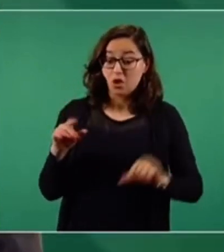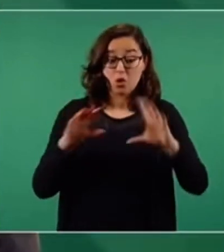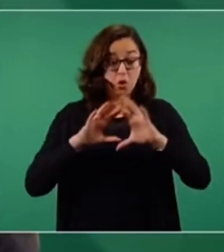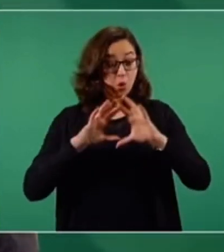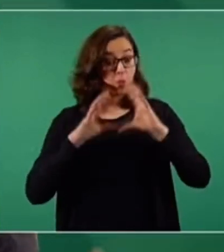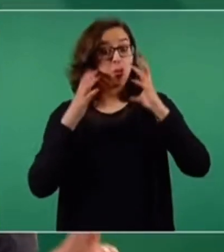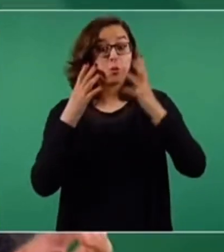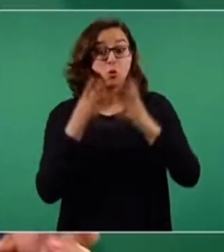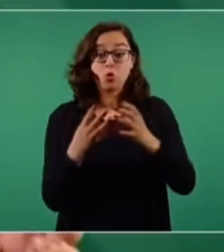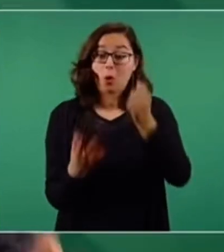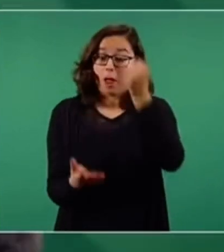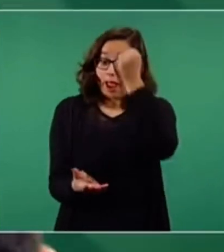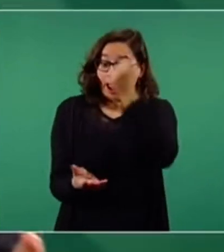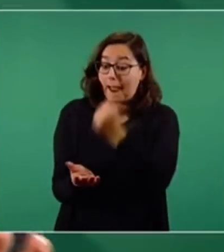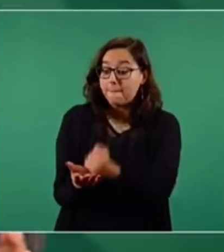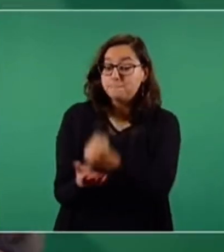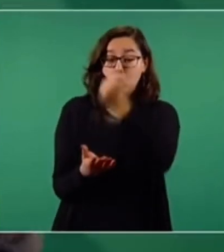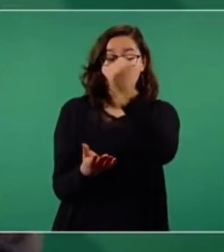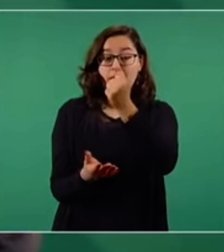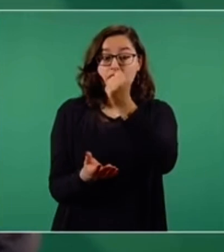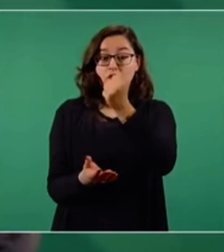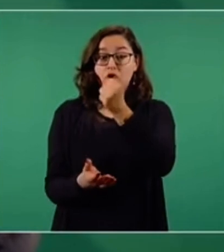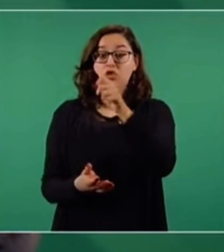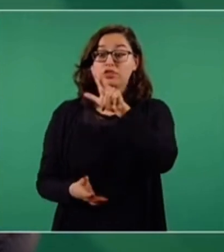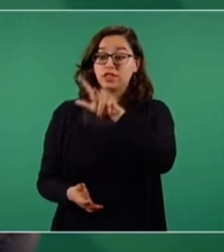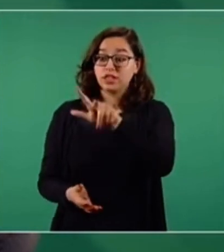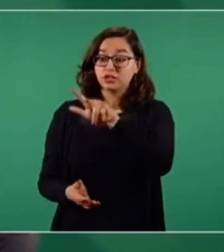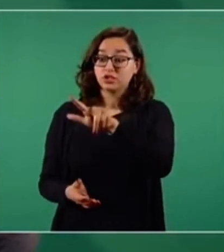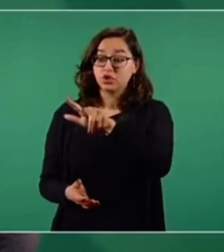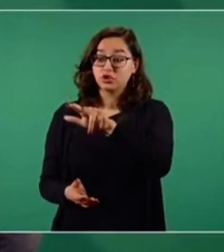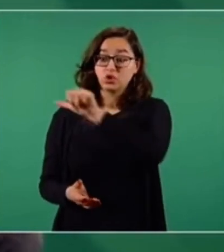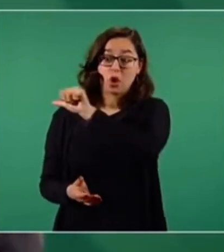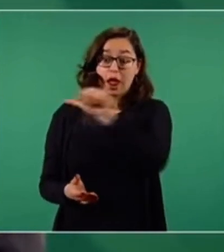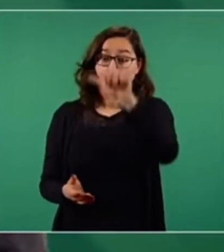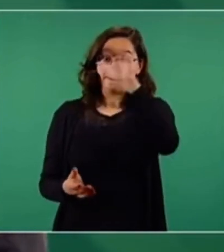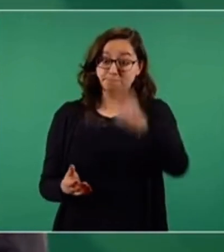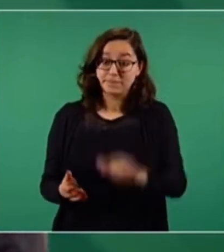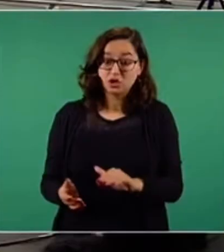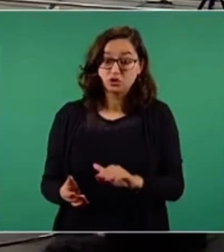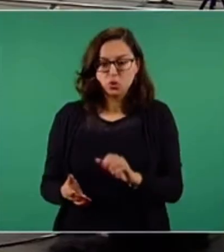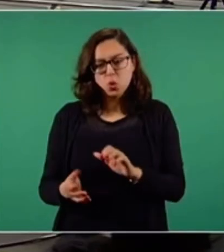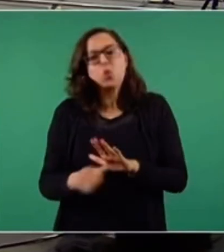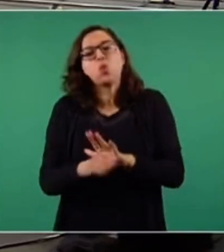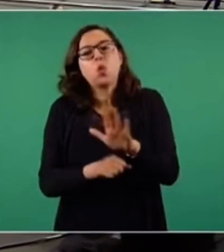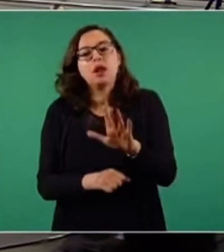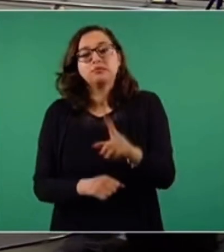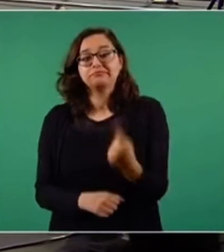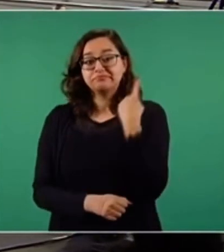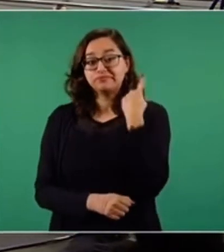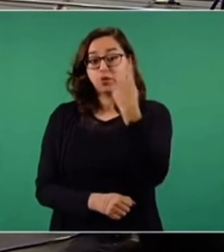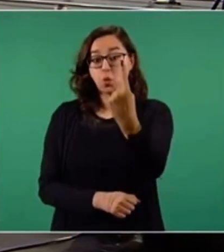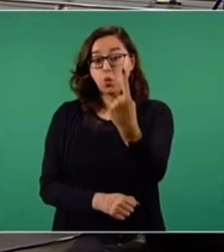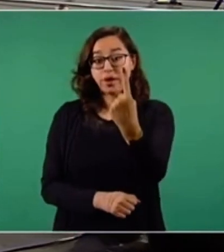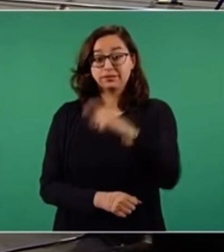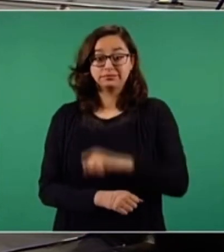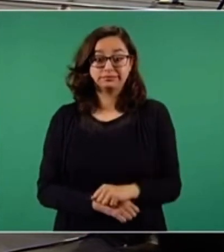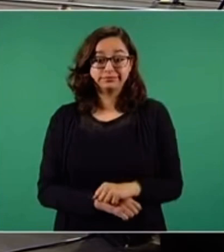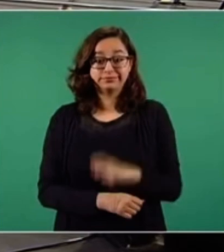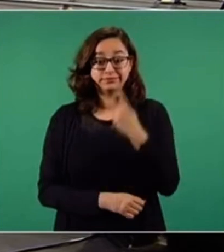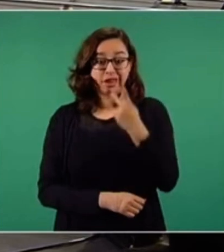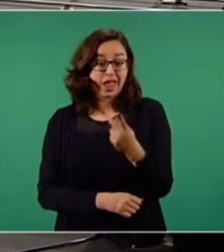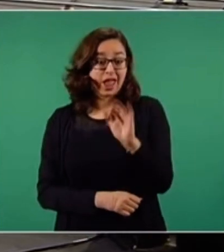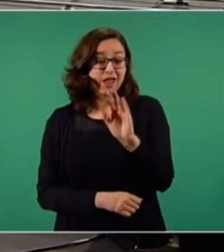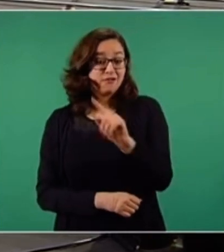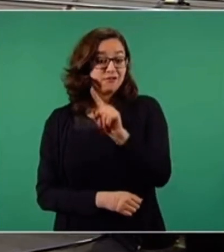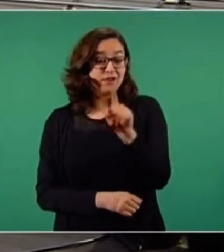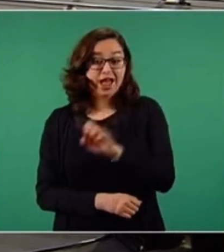de uso de emergencia para personas menores de 18 años es la vacuna Pfizer. Concretamente, la vacuna